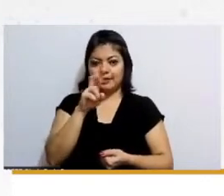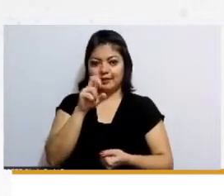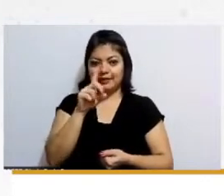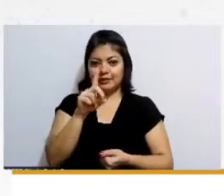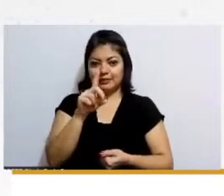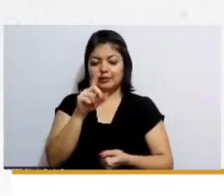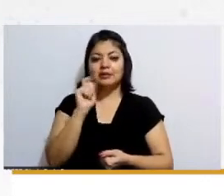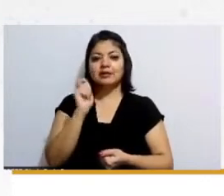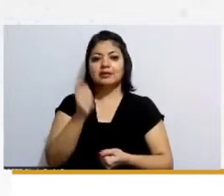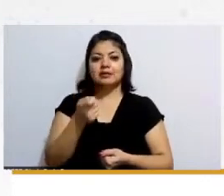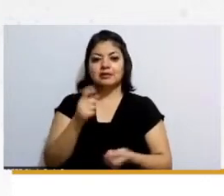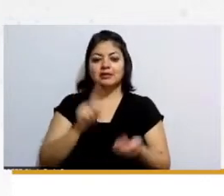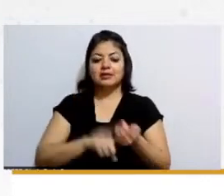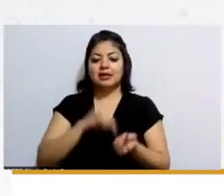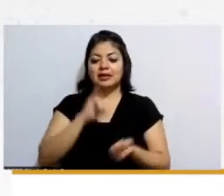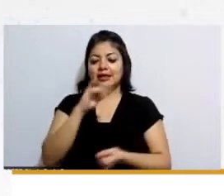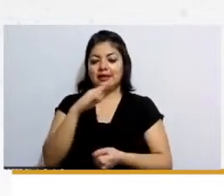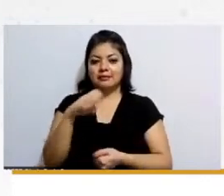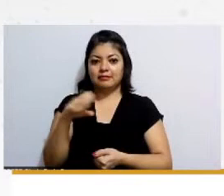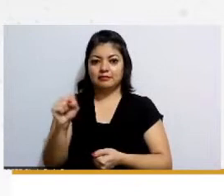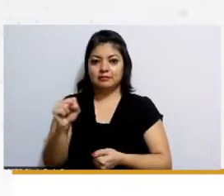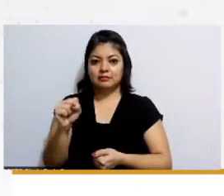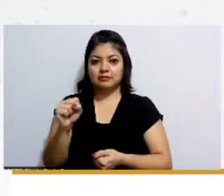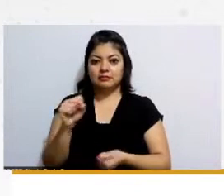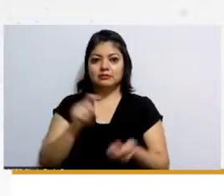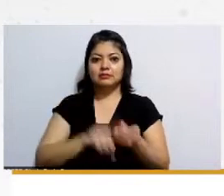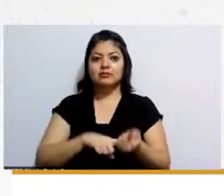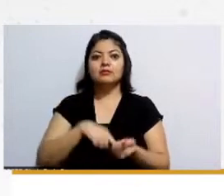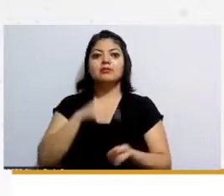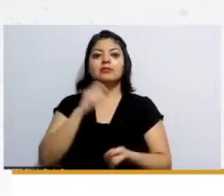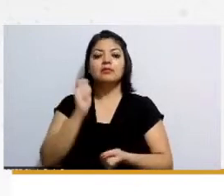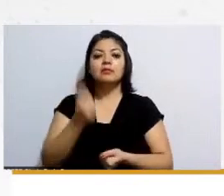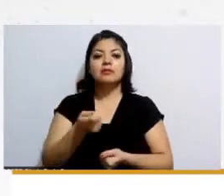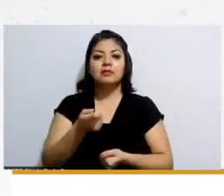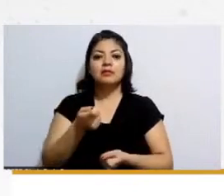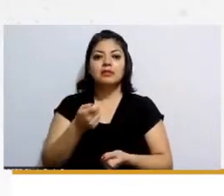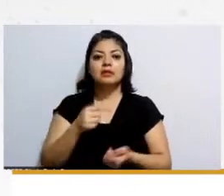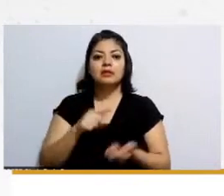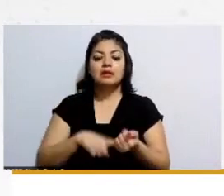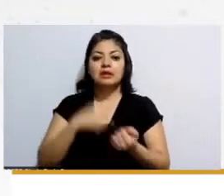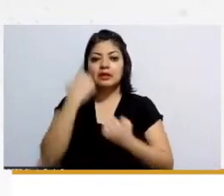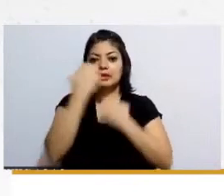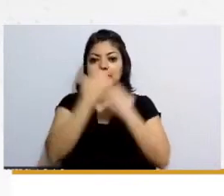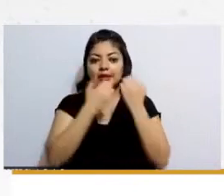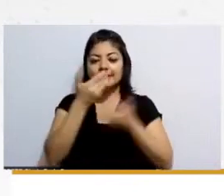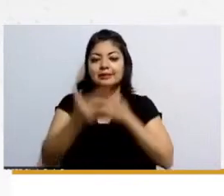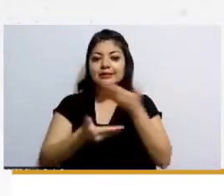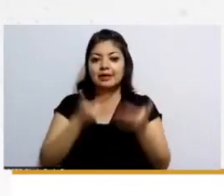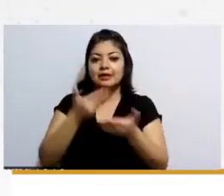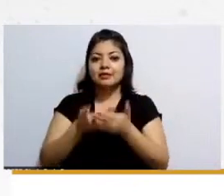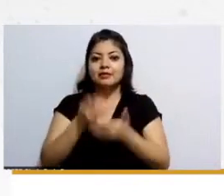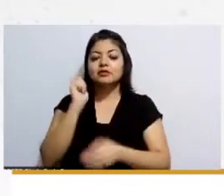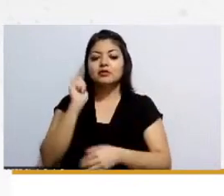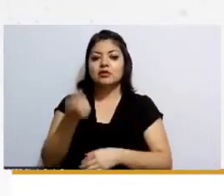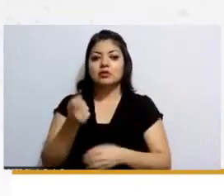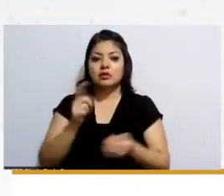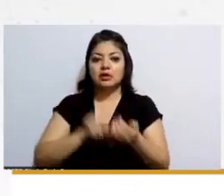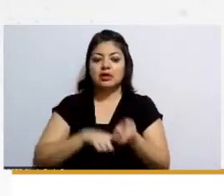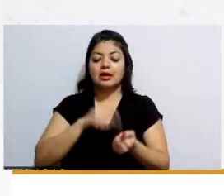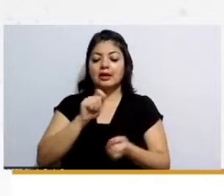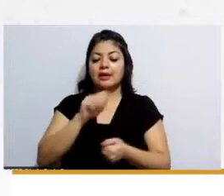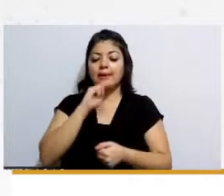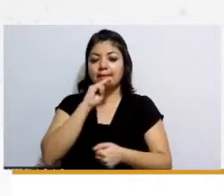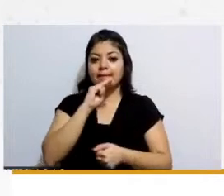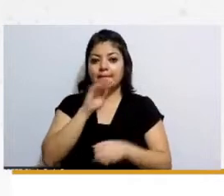negativa del IMSS el IMSS me negó el beneficio por el servicio solo porque se presta a madres trabajadoras